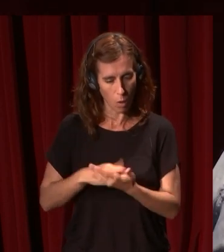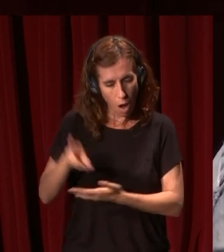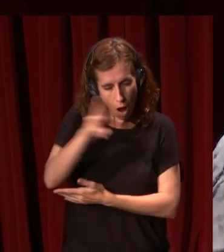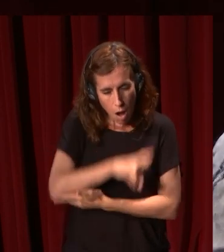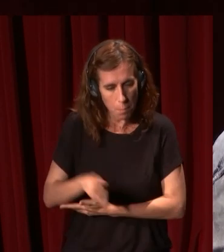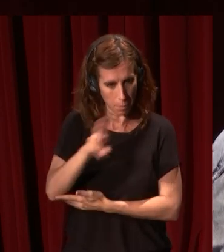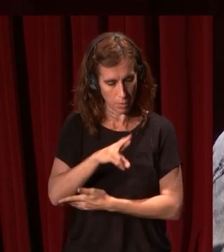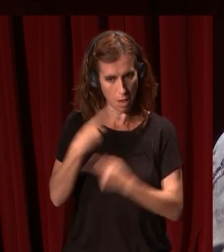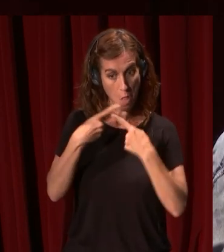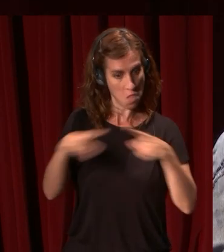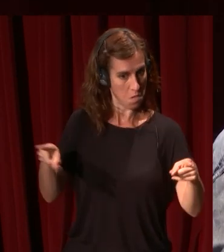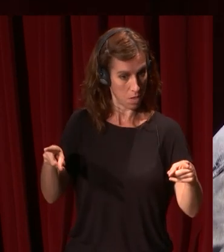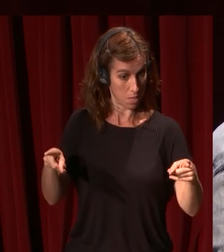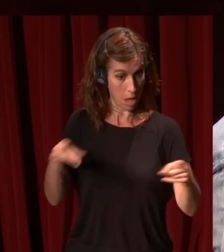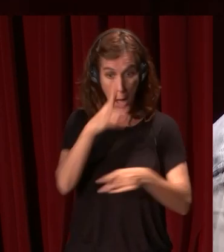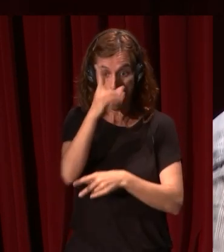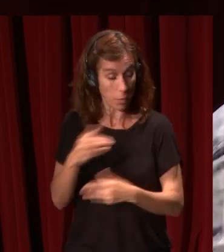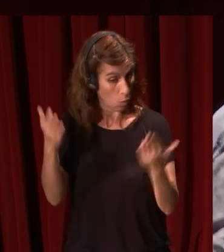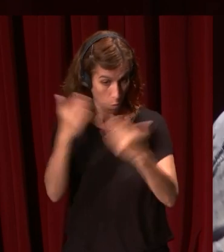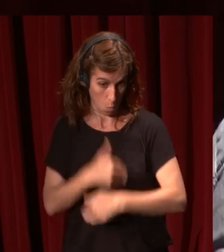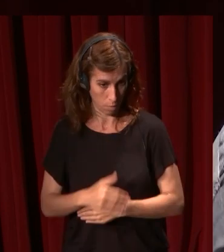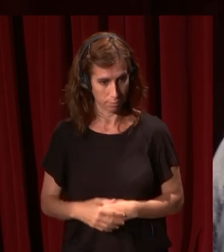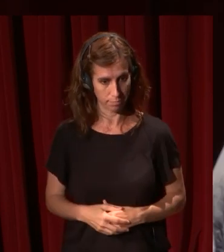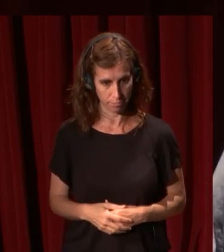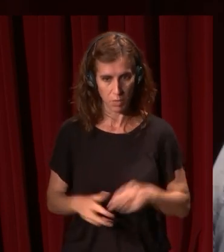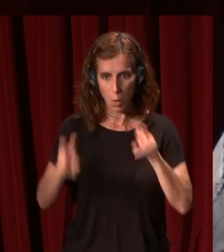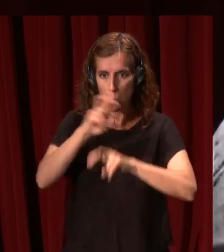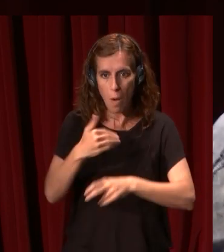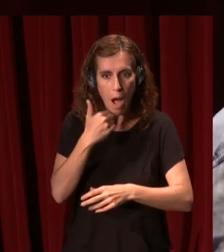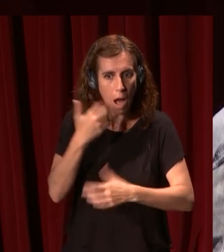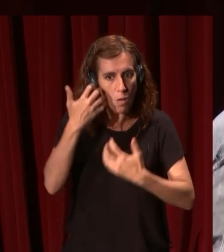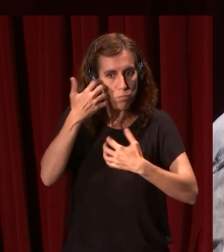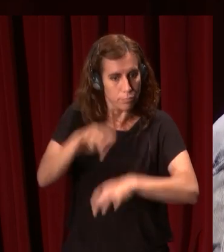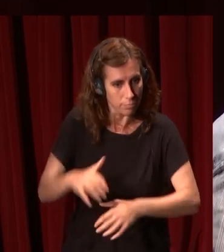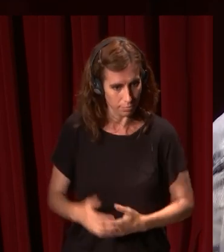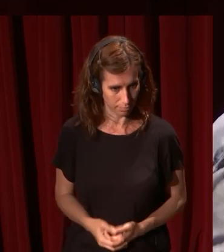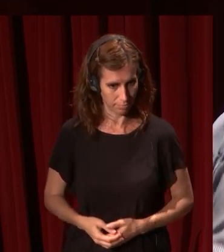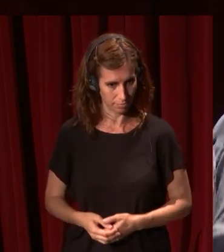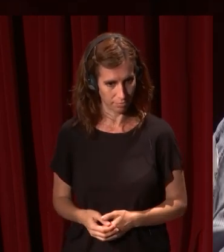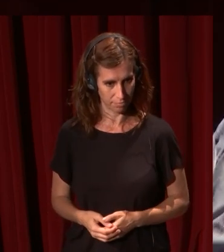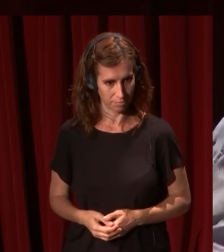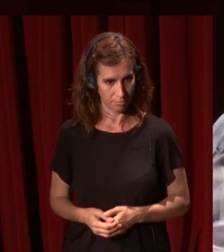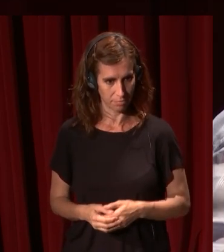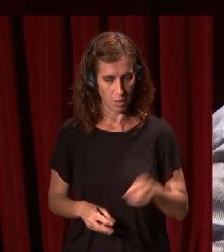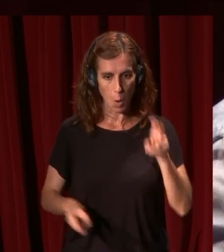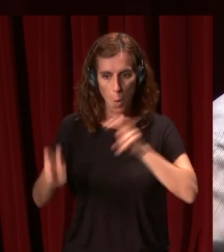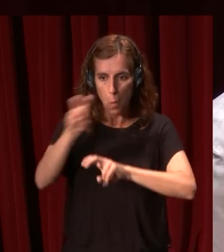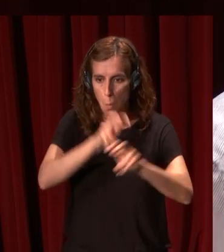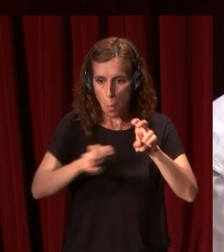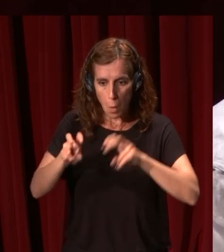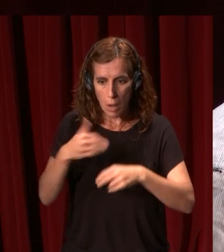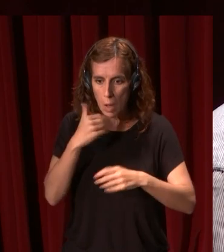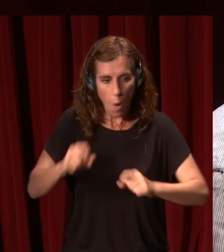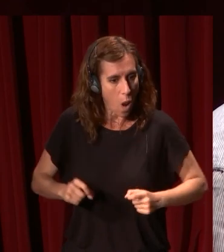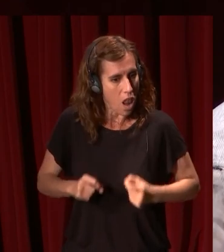la diferencia no se ve entre los pintores que están buscando una cosa distinta están buscando oficio y están buscándolo sin prejuicio digamos de